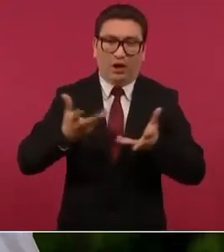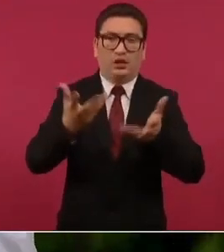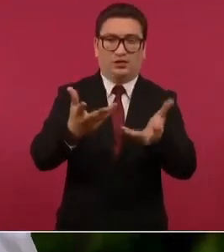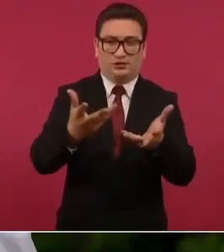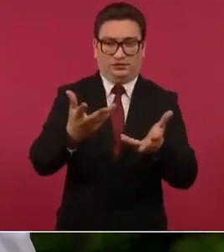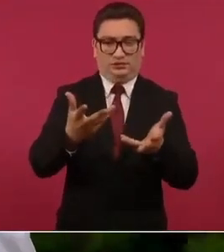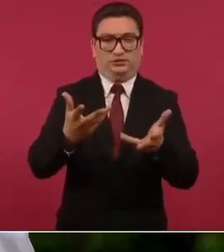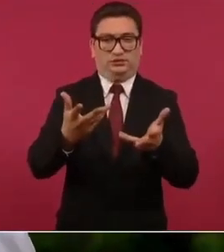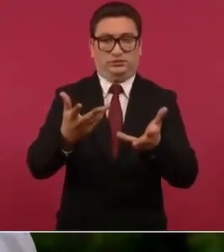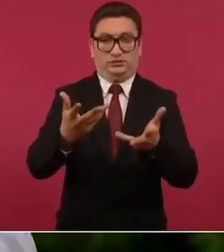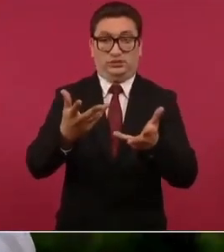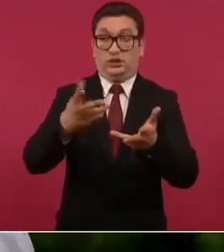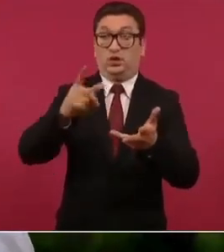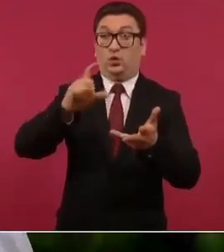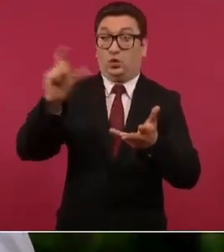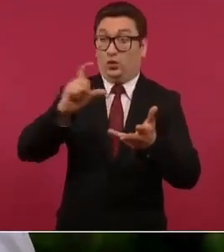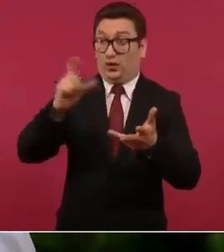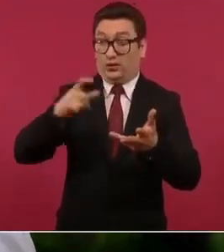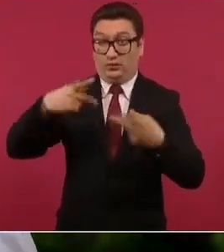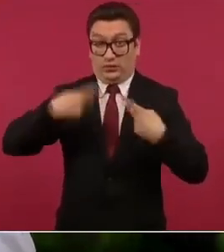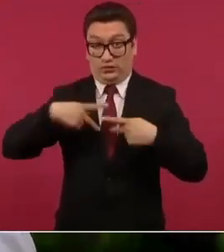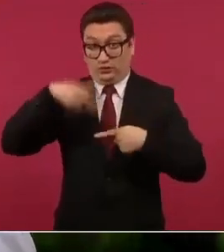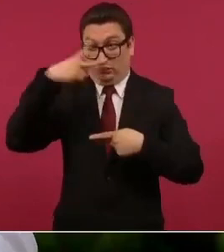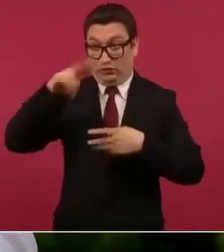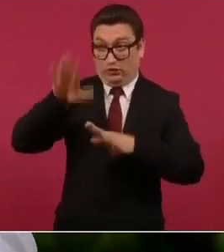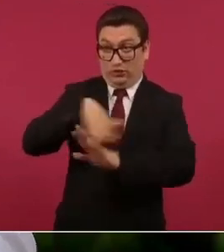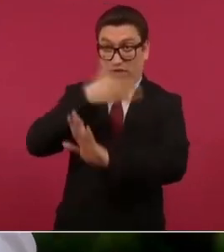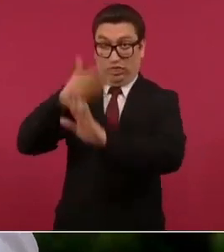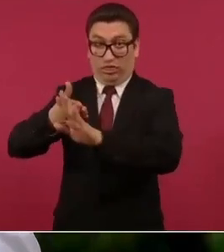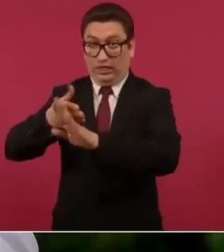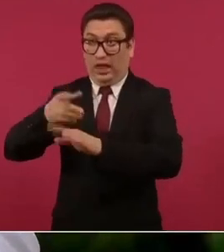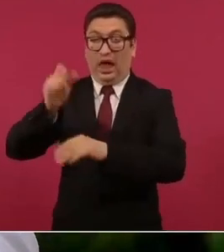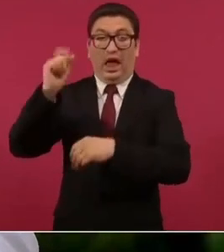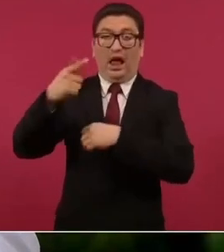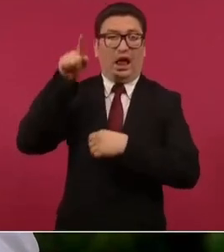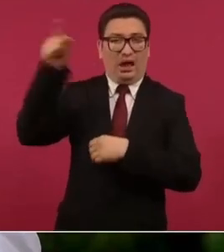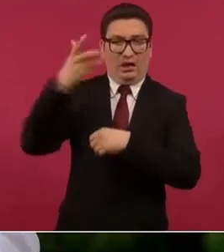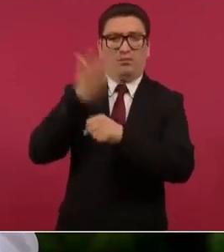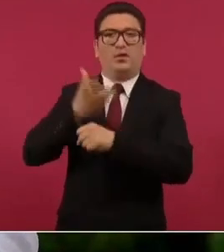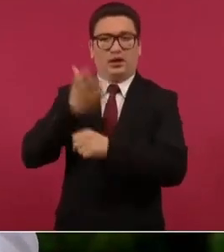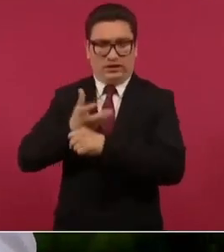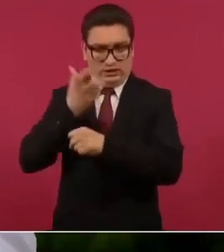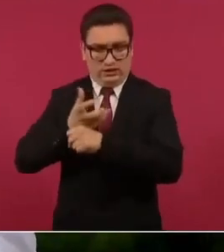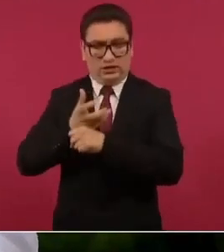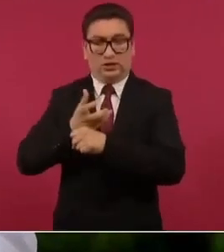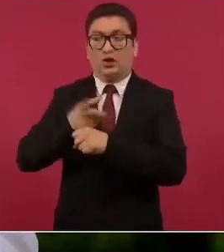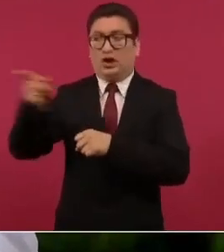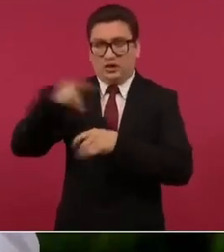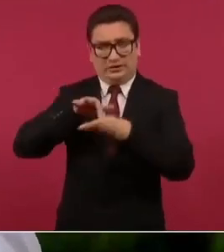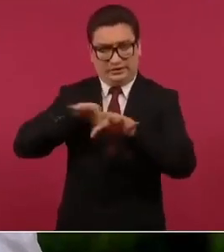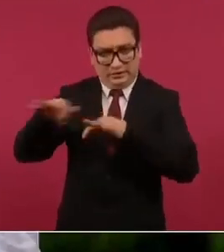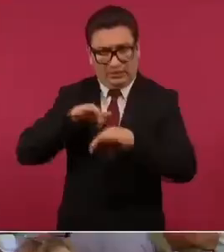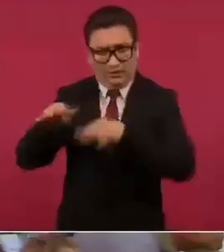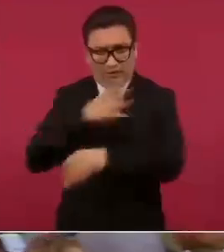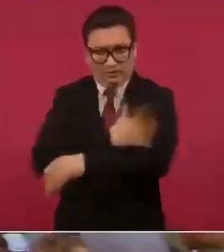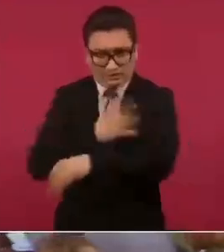la dignidad de los mexicanos que están en Estados Unidos trabajando honradamente